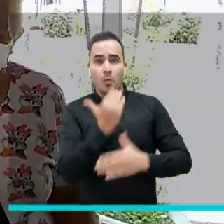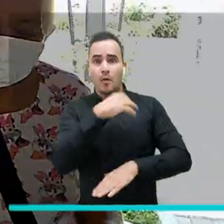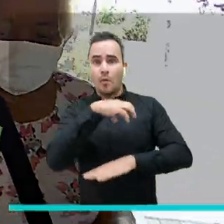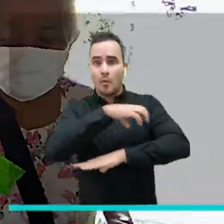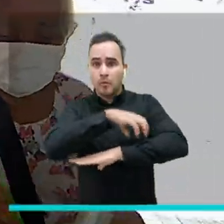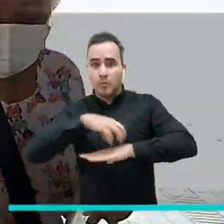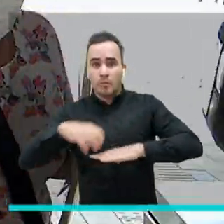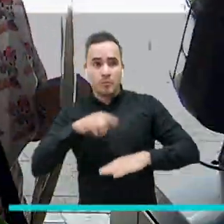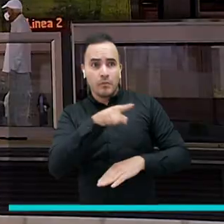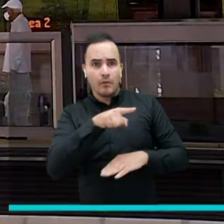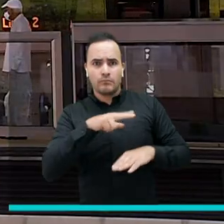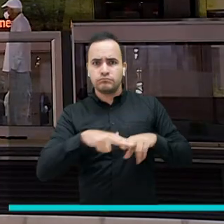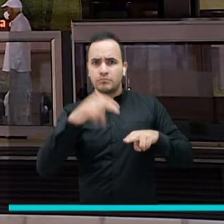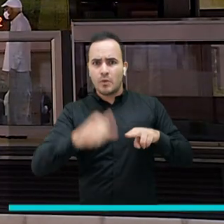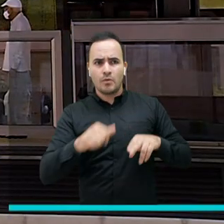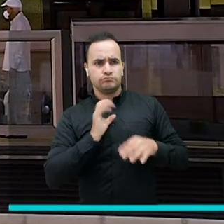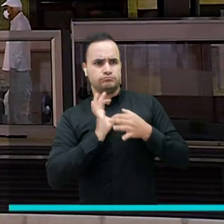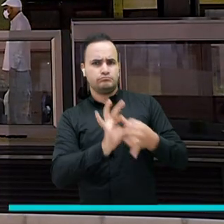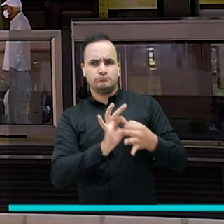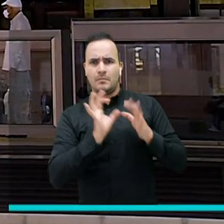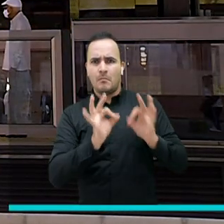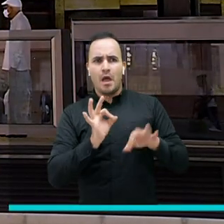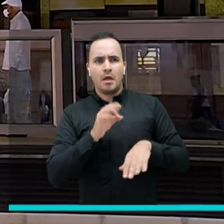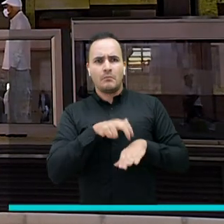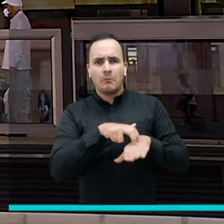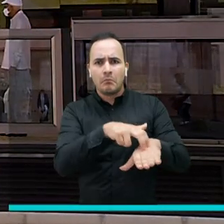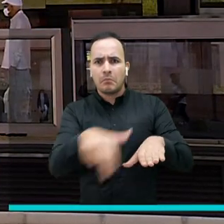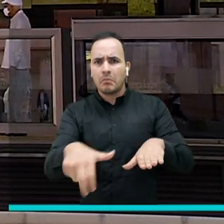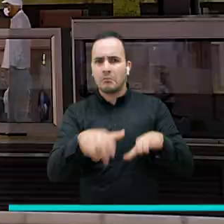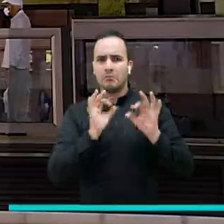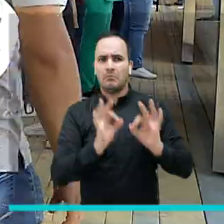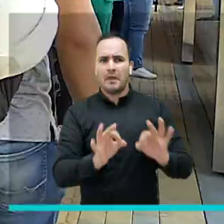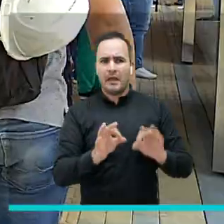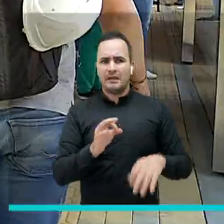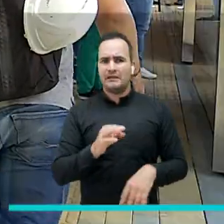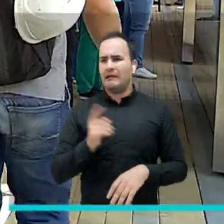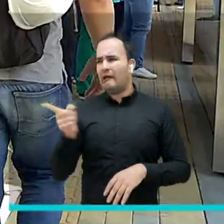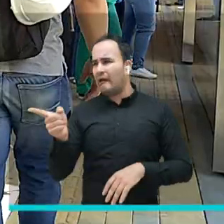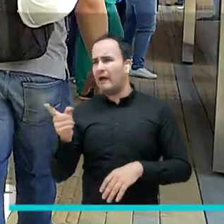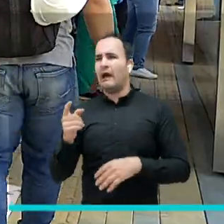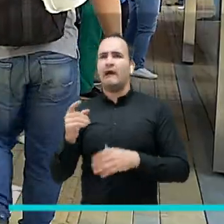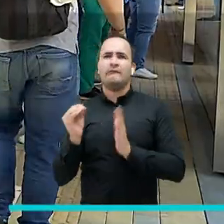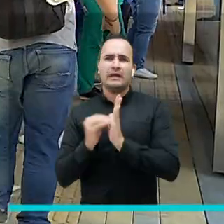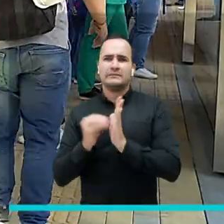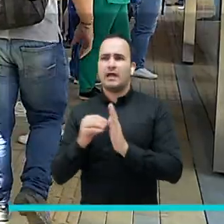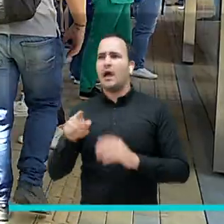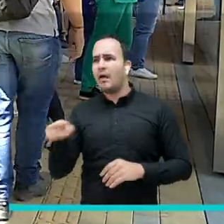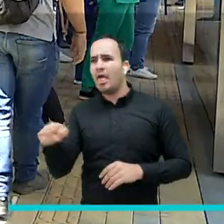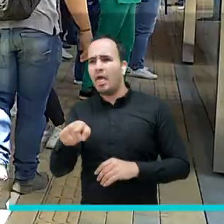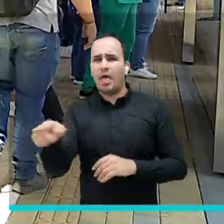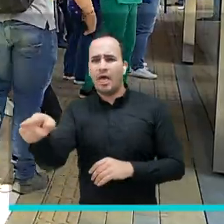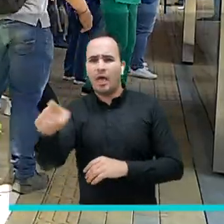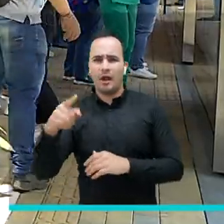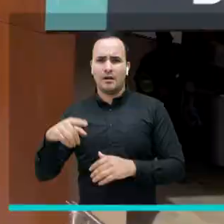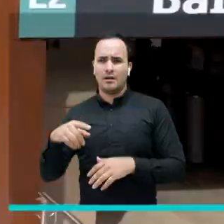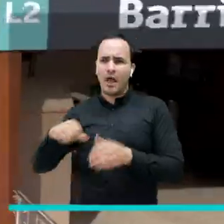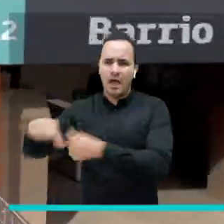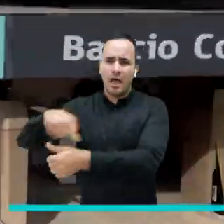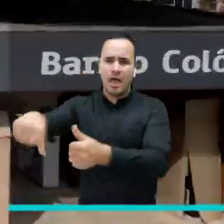estaciones ya no me toca que subir esos tres, cuatro escalones, sino